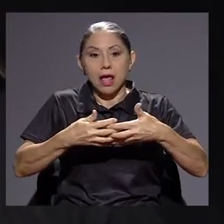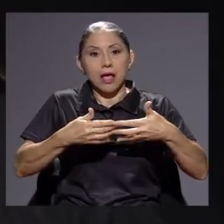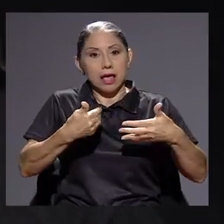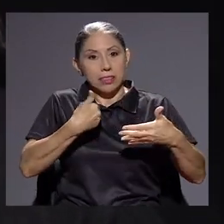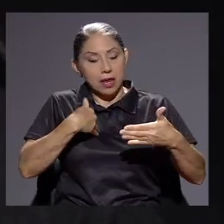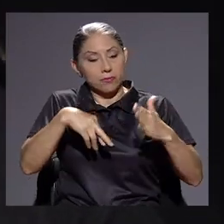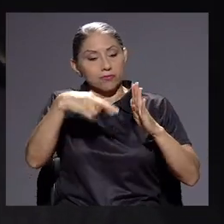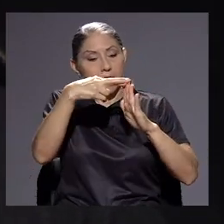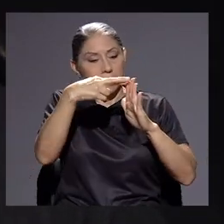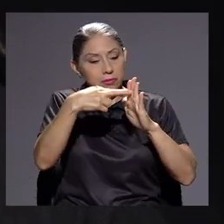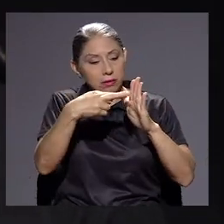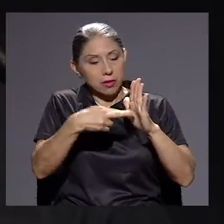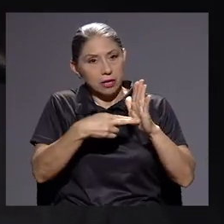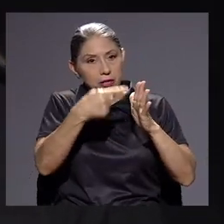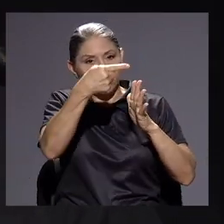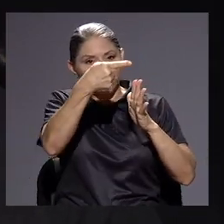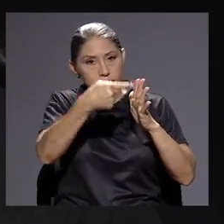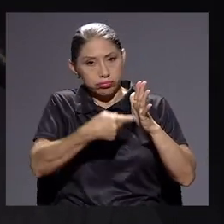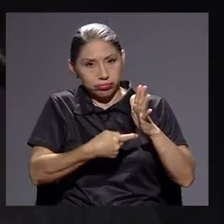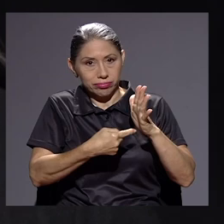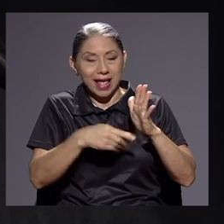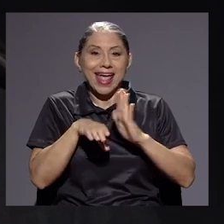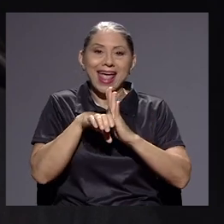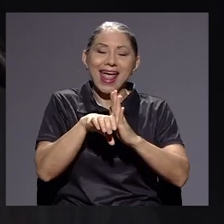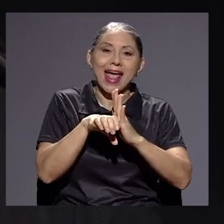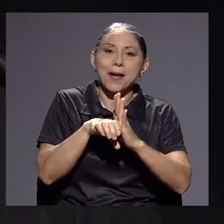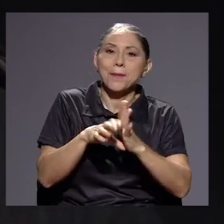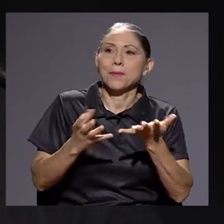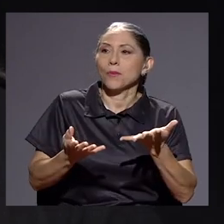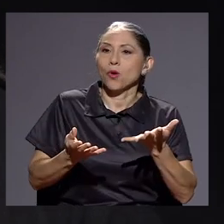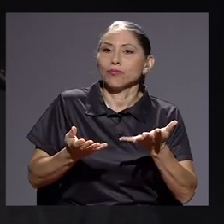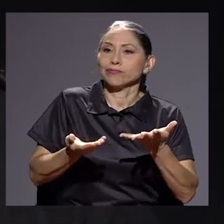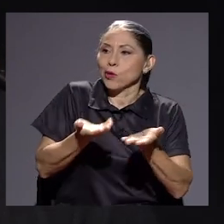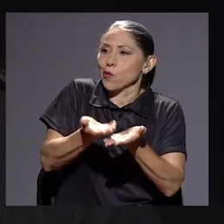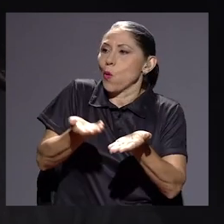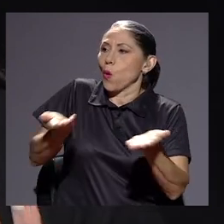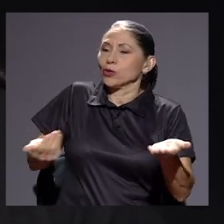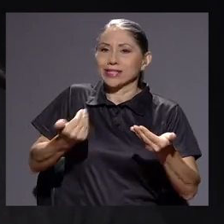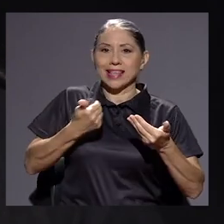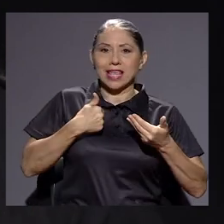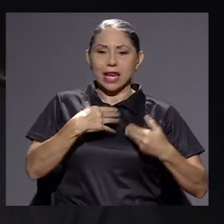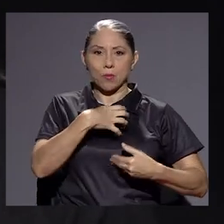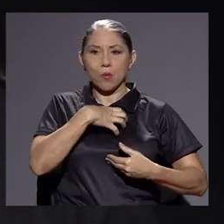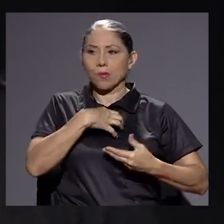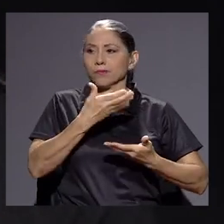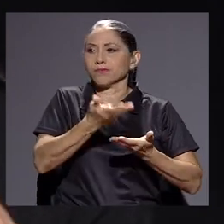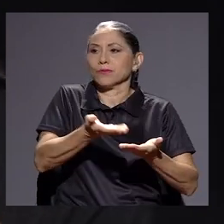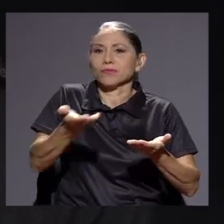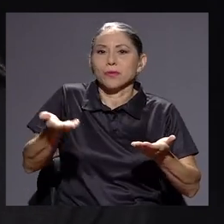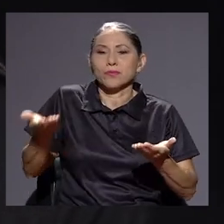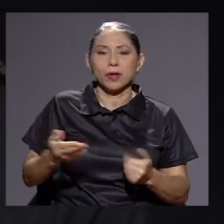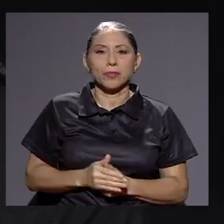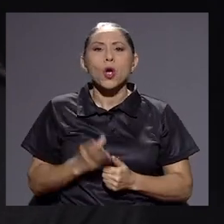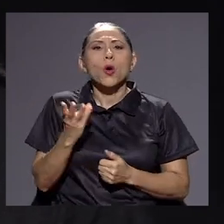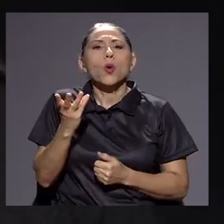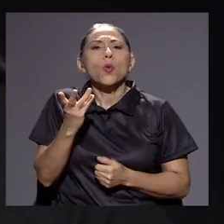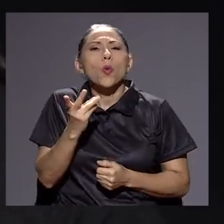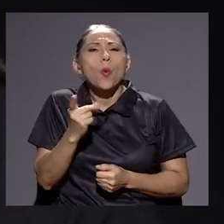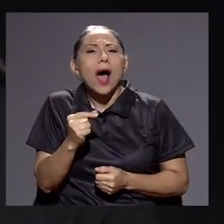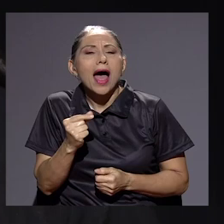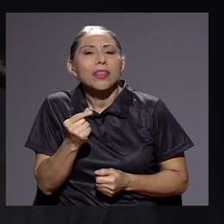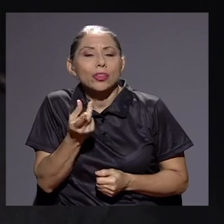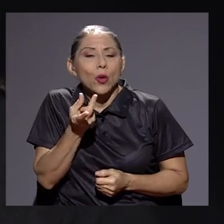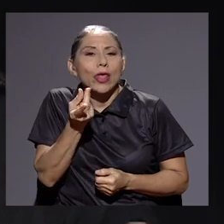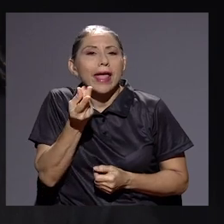para hacerlo, como la cantidad de activos que tienen, cuánto reportan anualmente